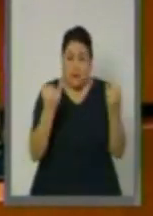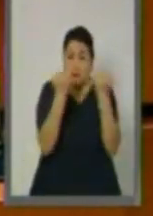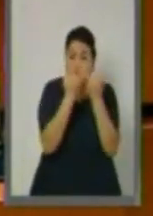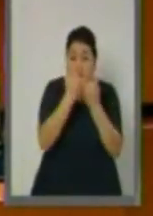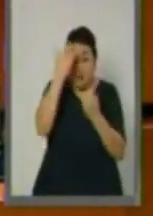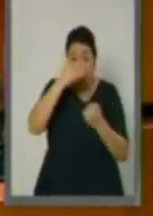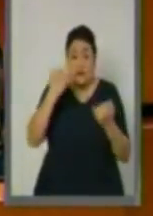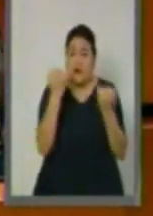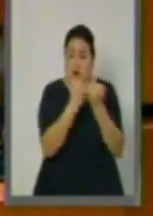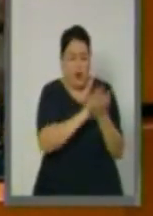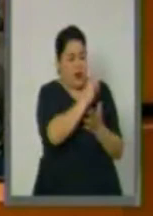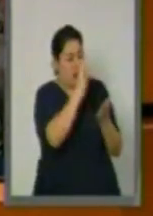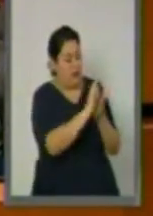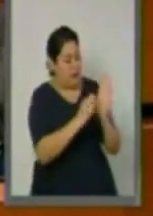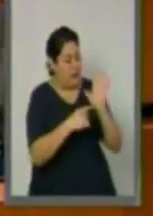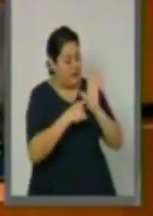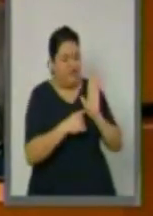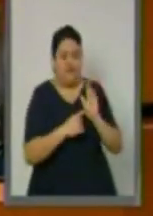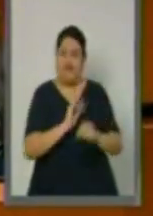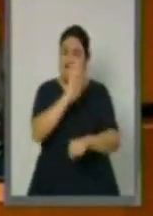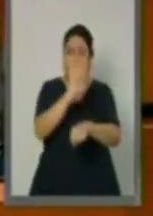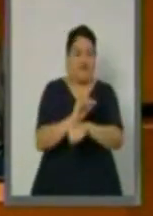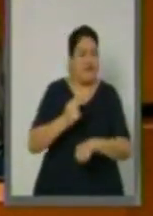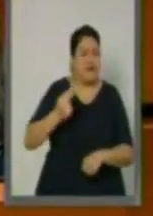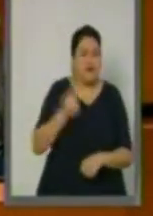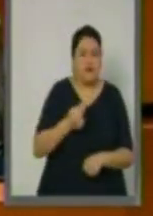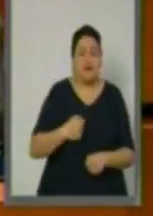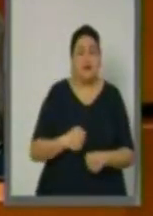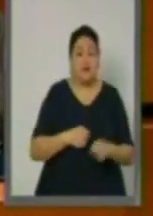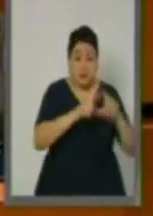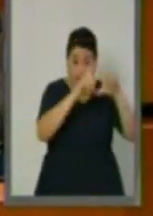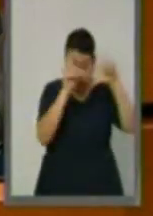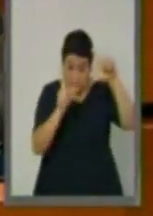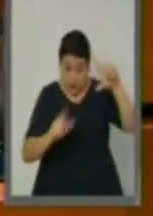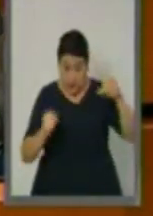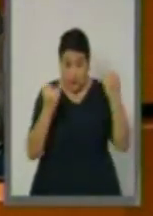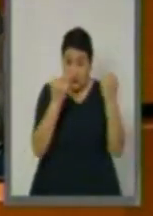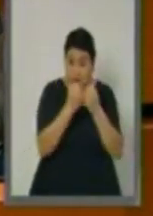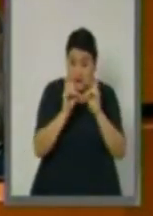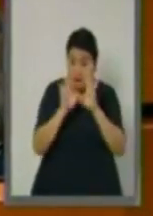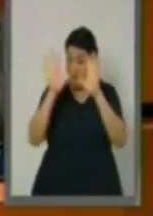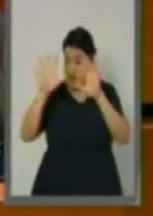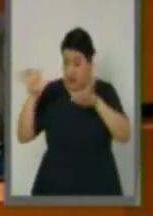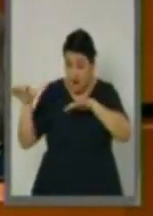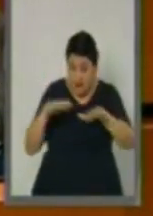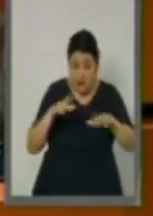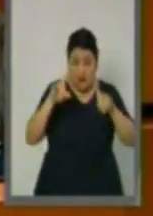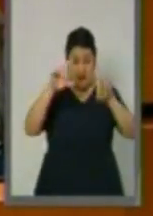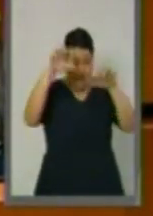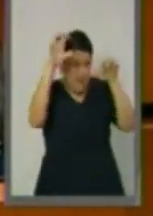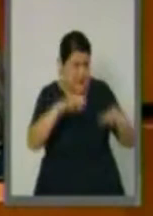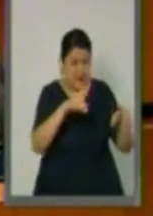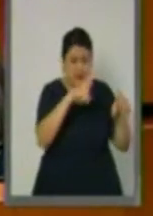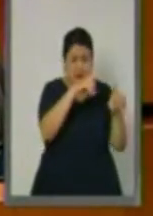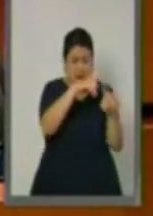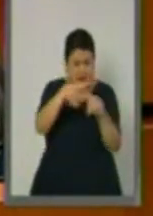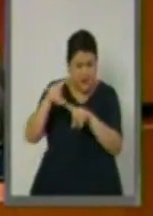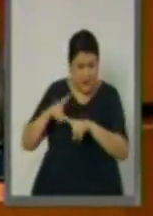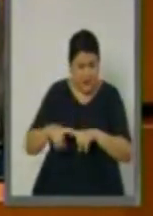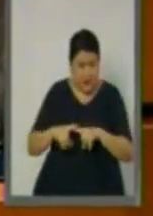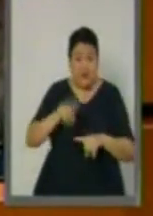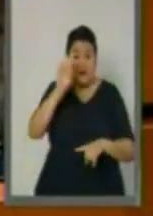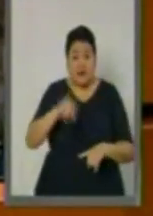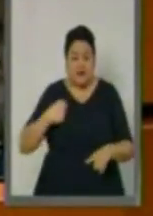carácter legislativa. En nuestro país estos desastres naturales y sucesos que nos tienen